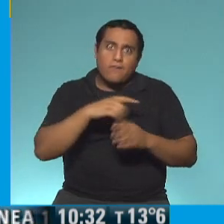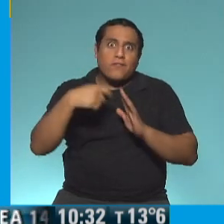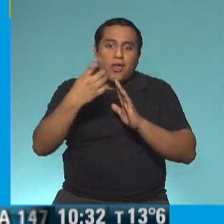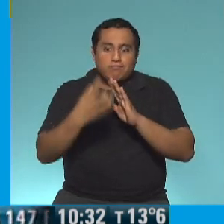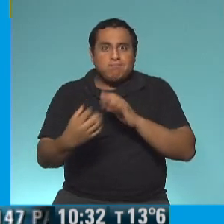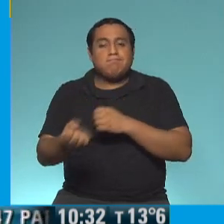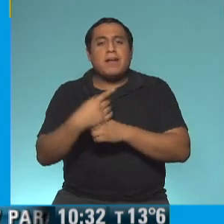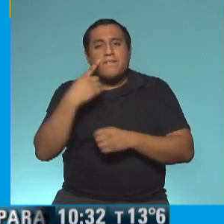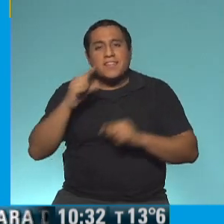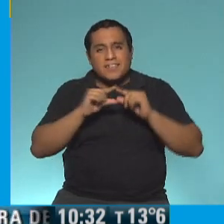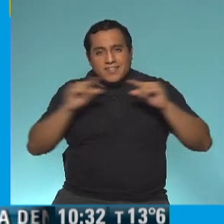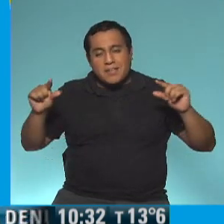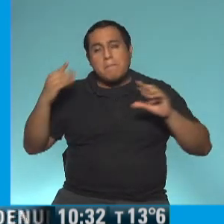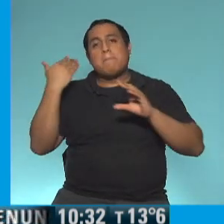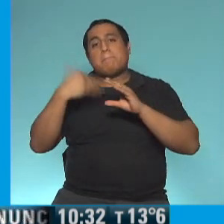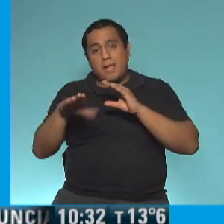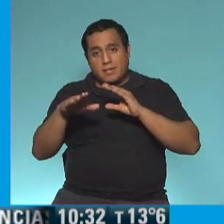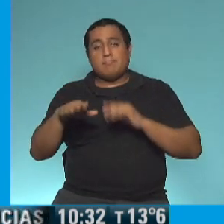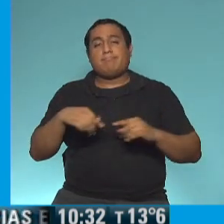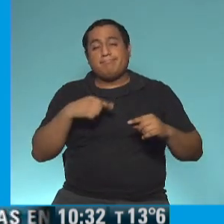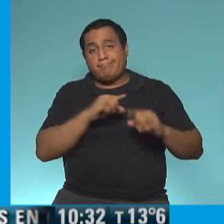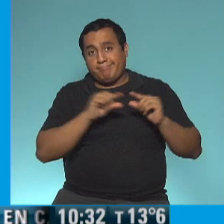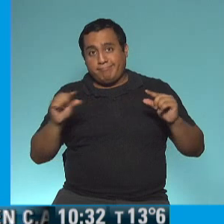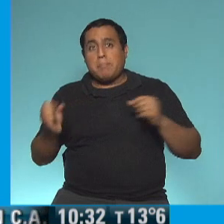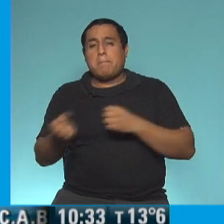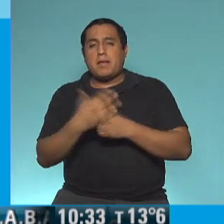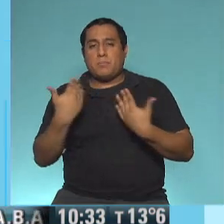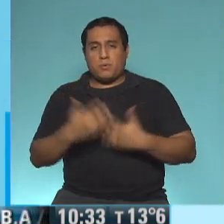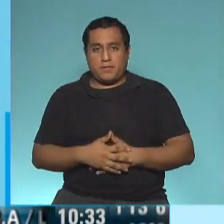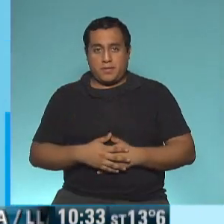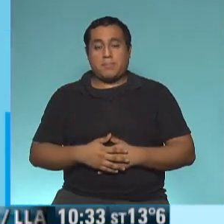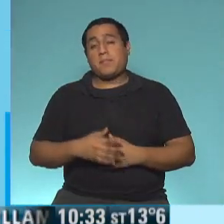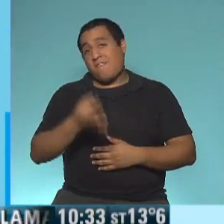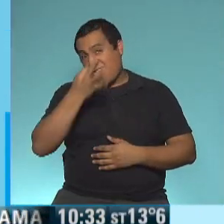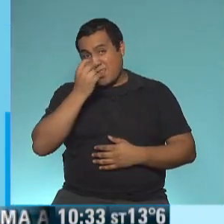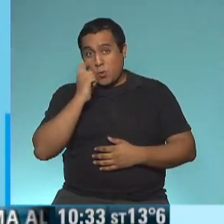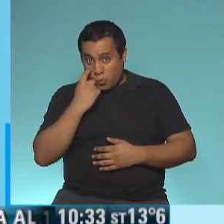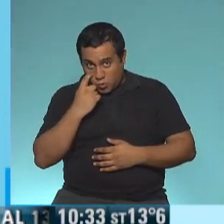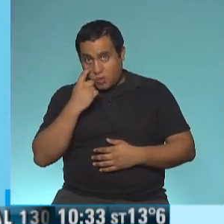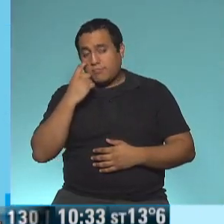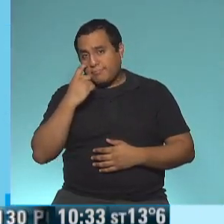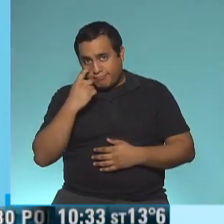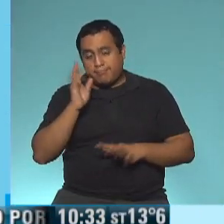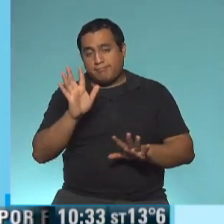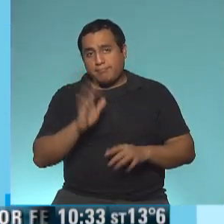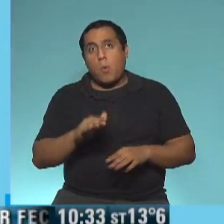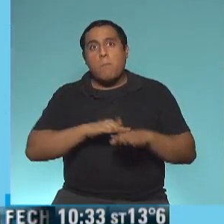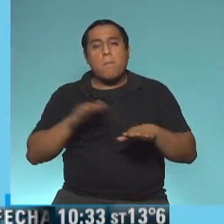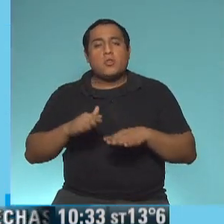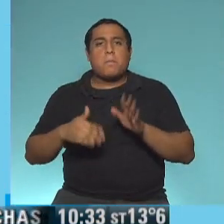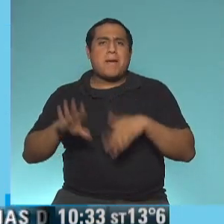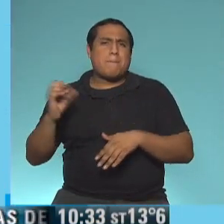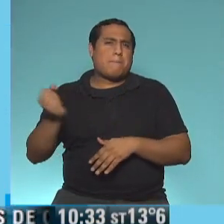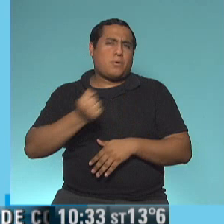a seguimos.educando.gov.ar Este 20 de junio, acompáñanos en uno de los momentos más